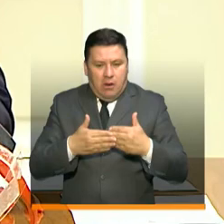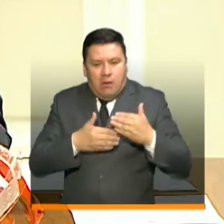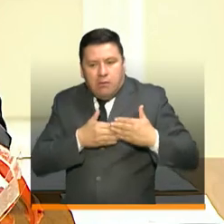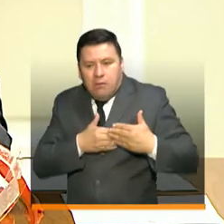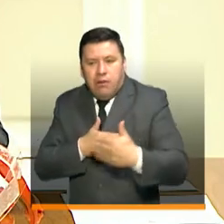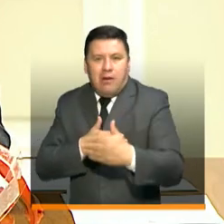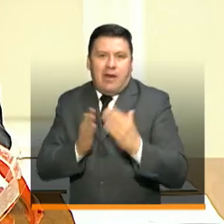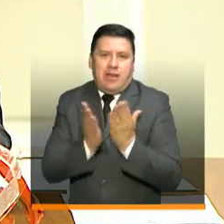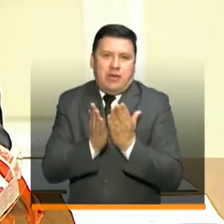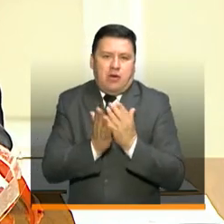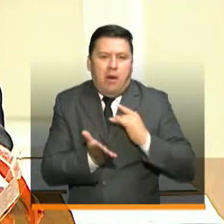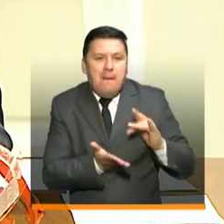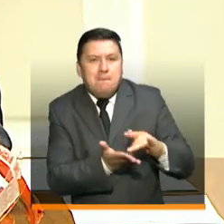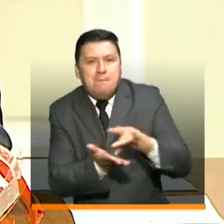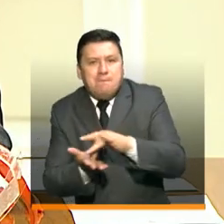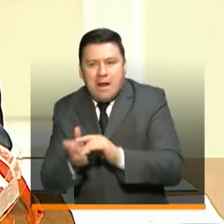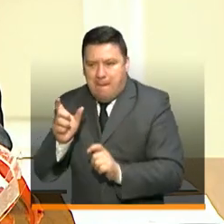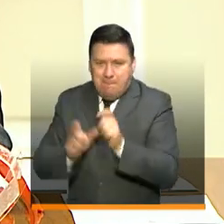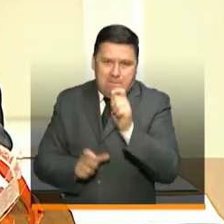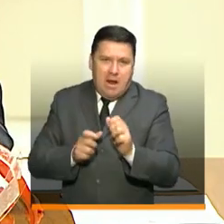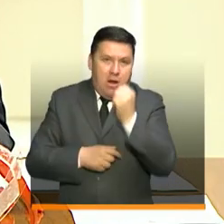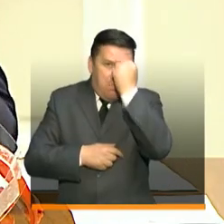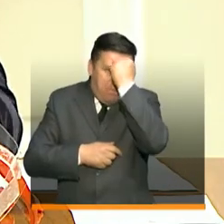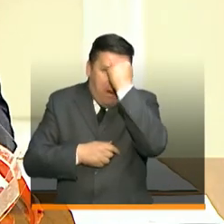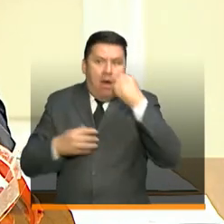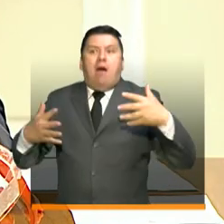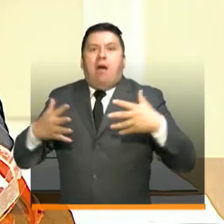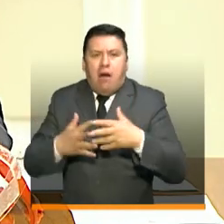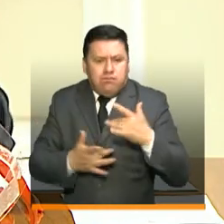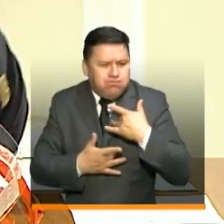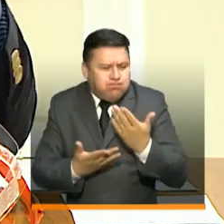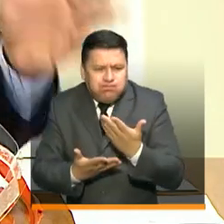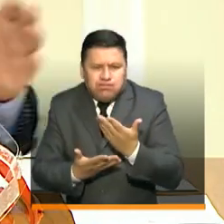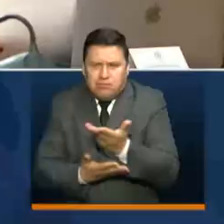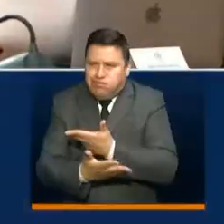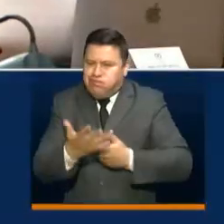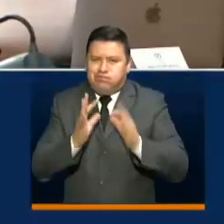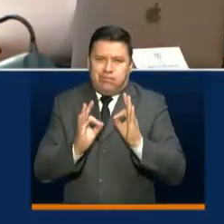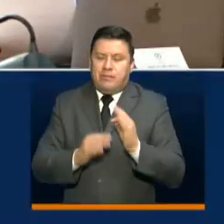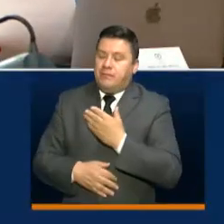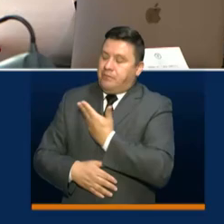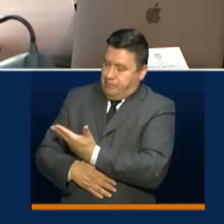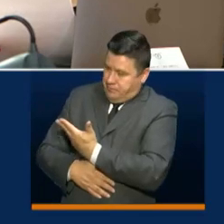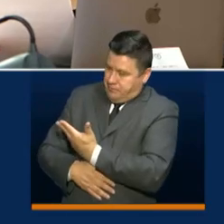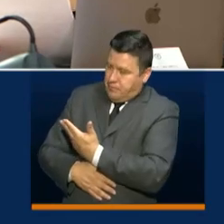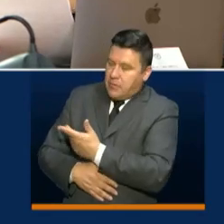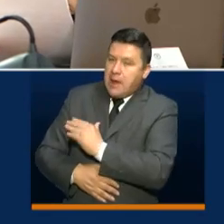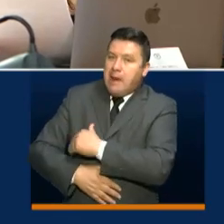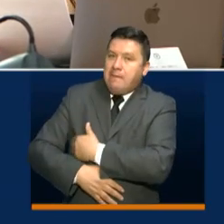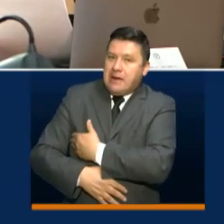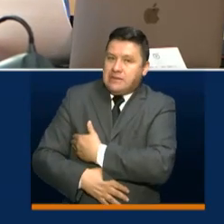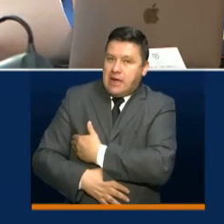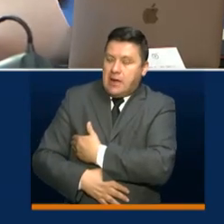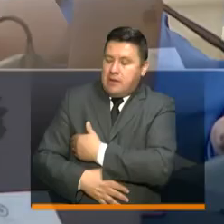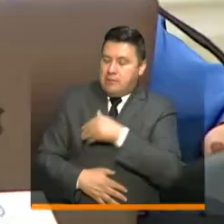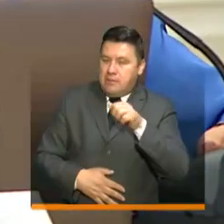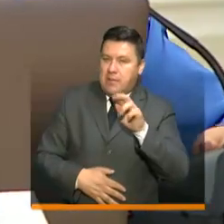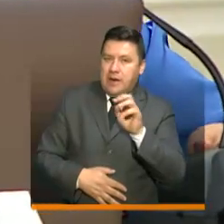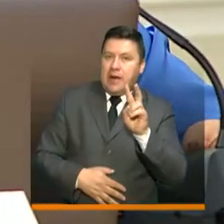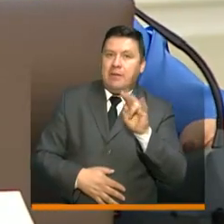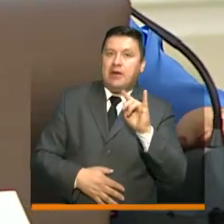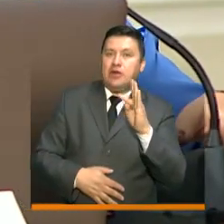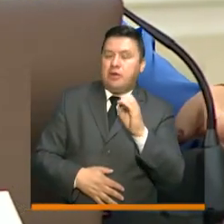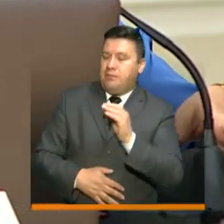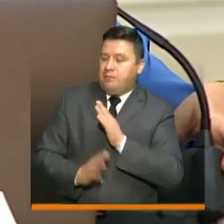en línea y la participación también del personal docente y de nuestros rectores. Así que le doy la palabra, ministra María Victoria. Gracias,